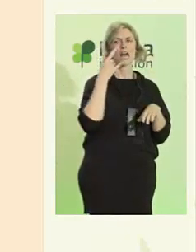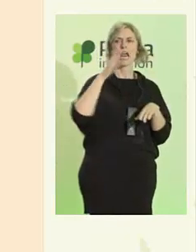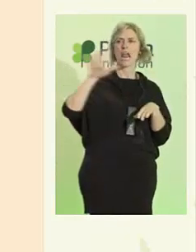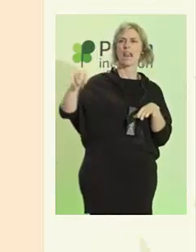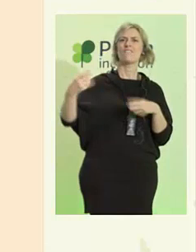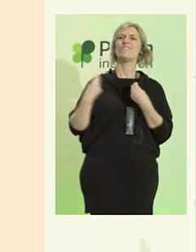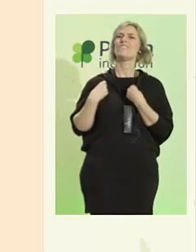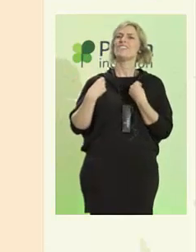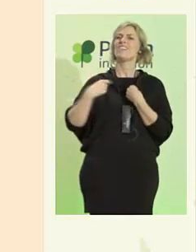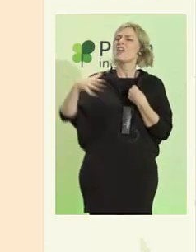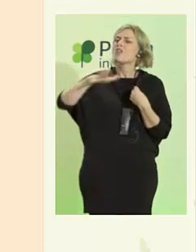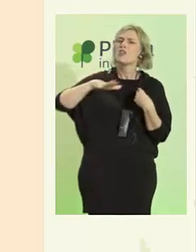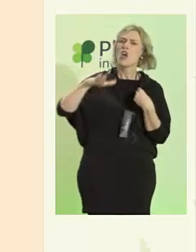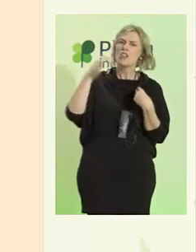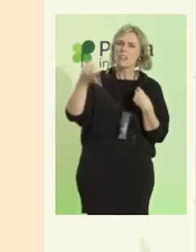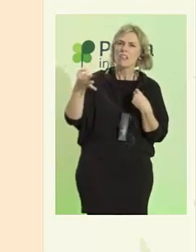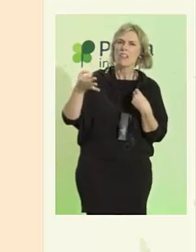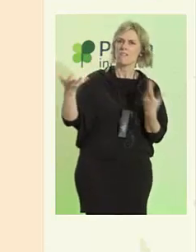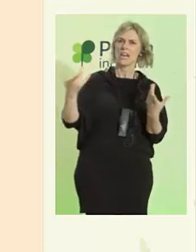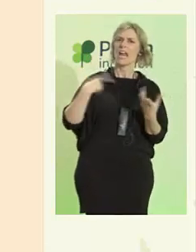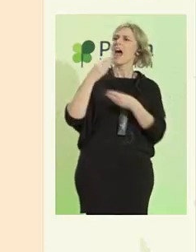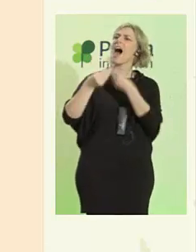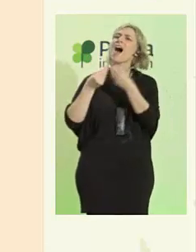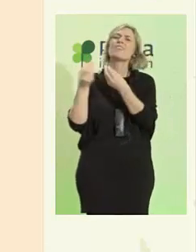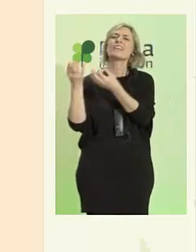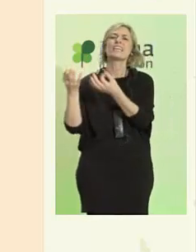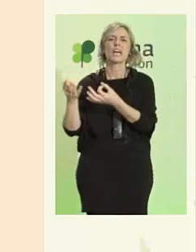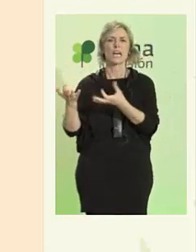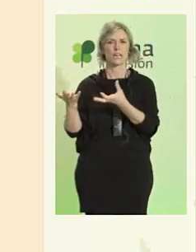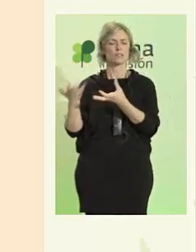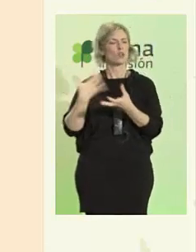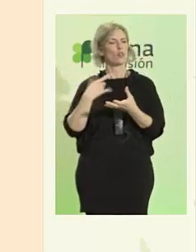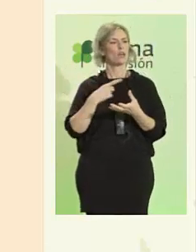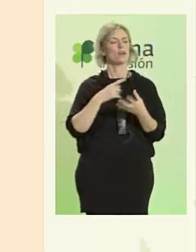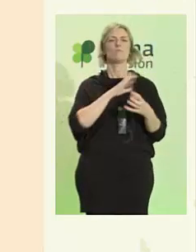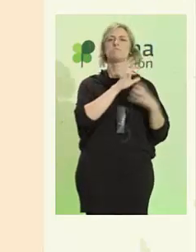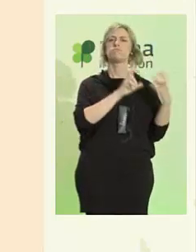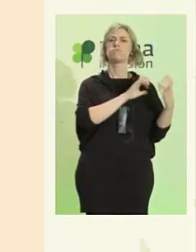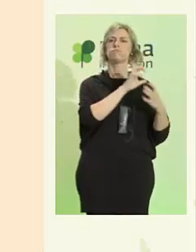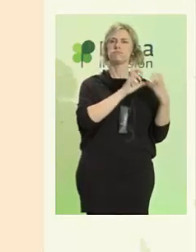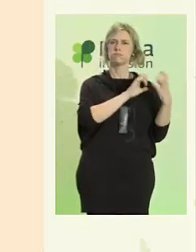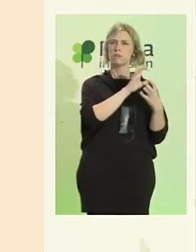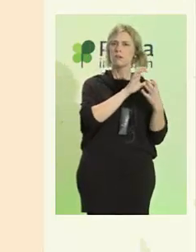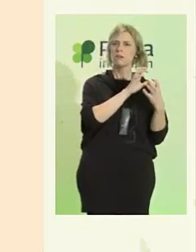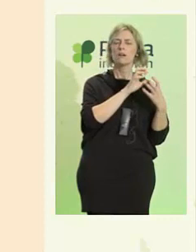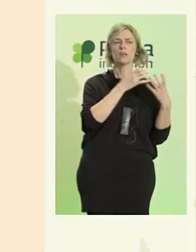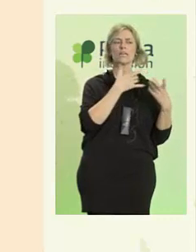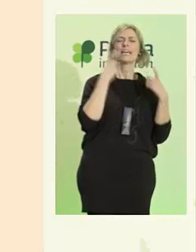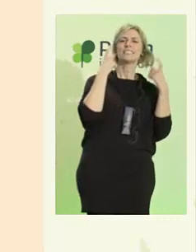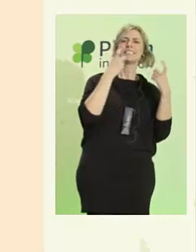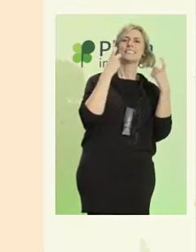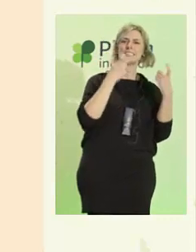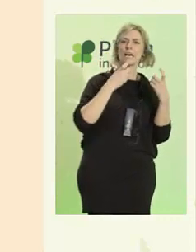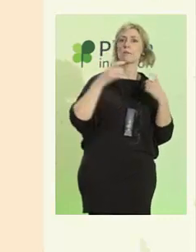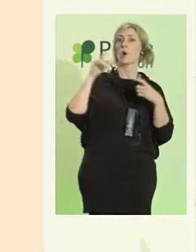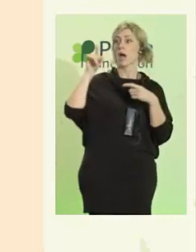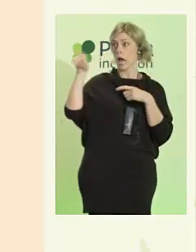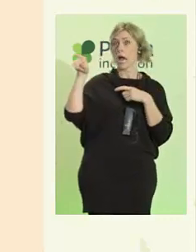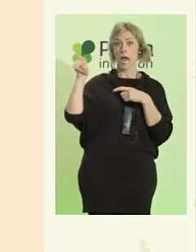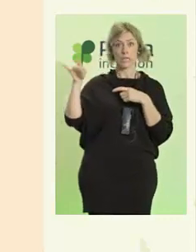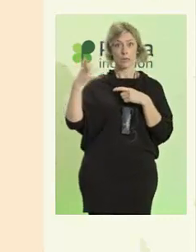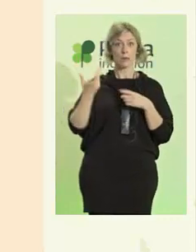vivir? ¿Qué es lo que debería hacer Patrick? Intentamos también que Patrick participara en estas